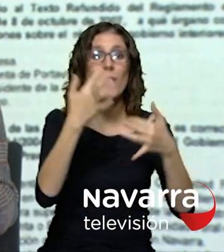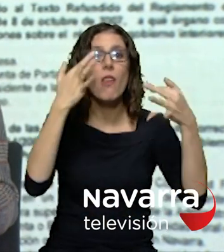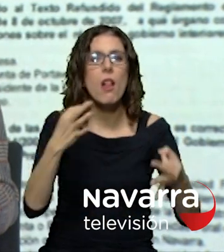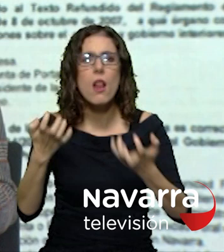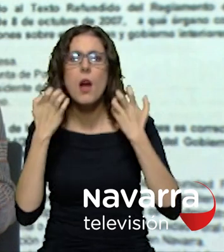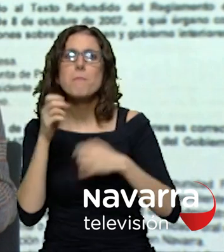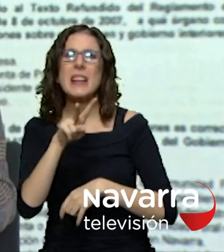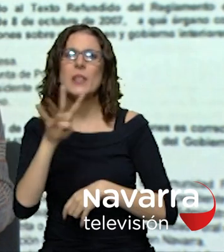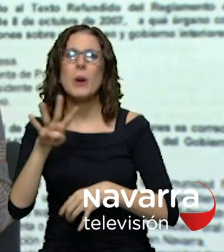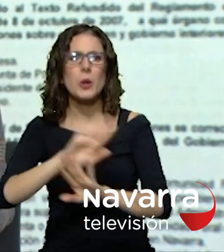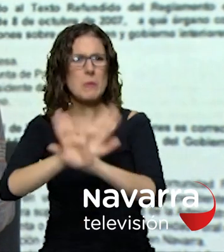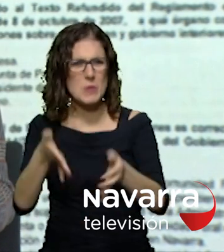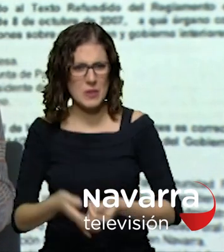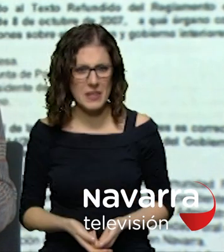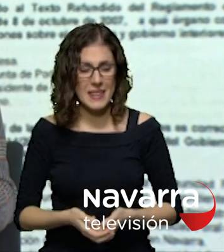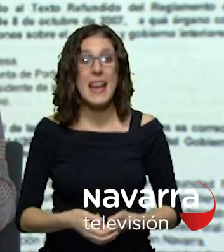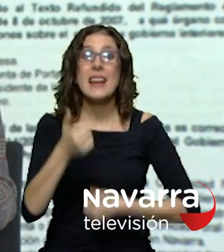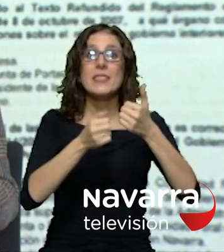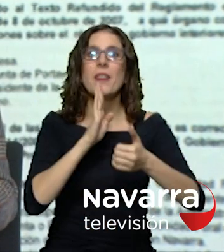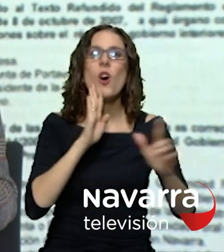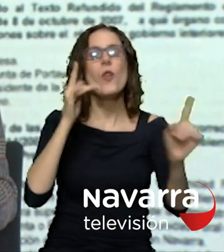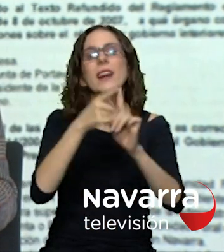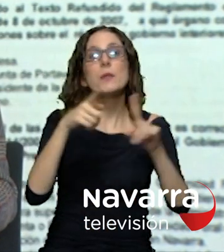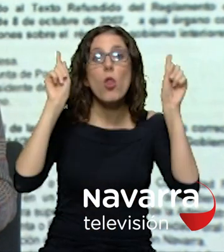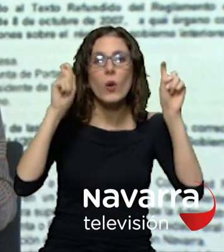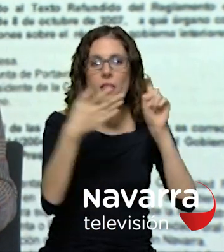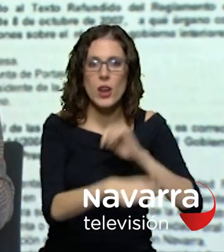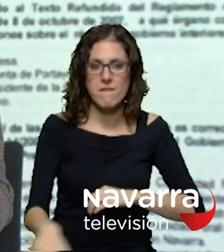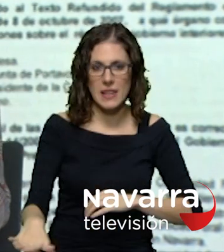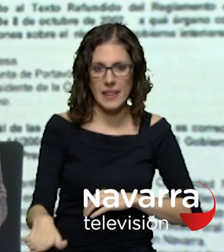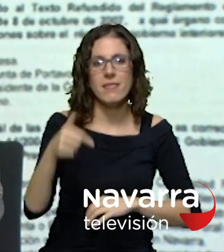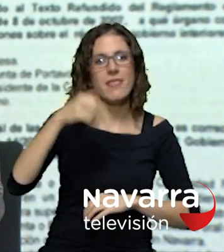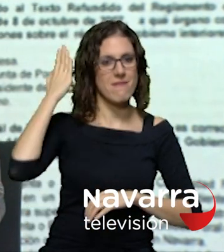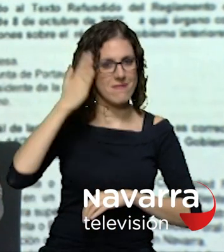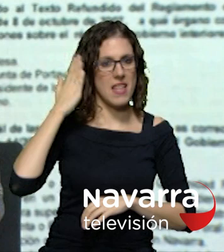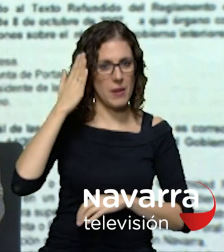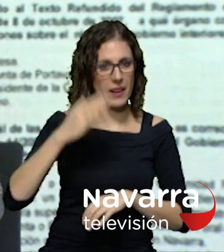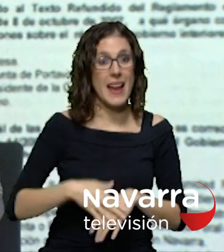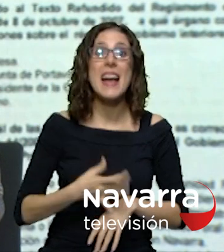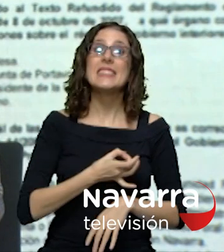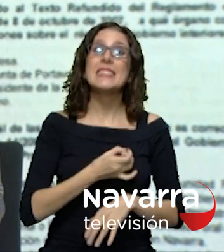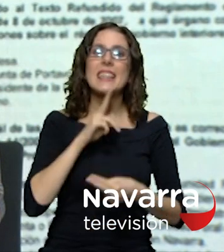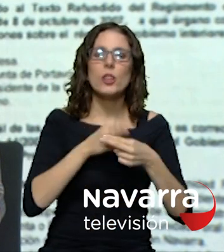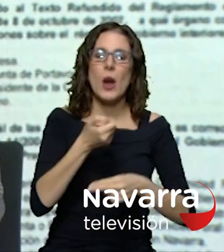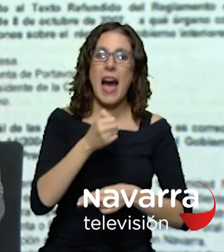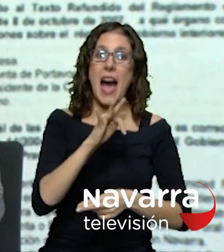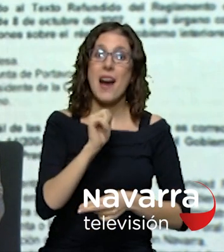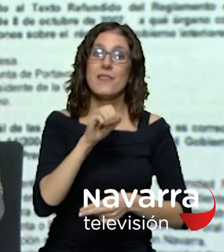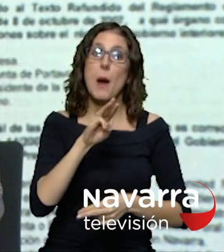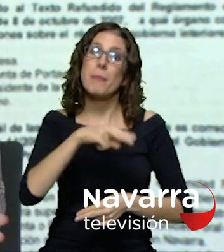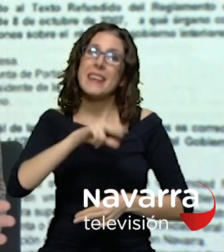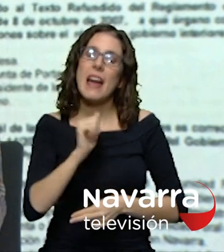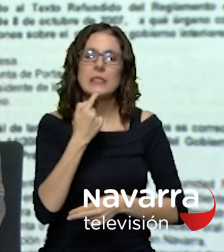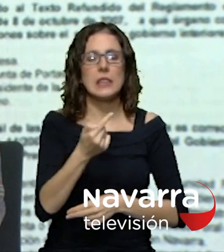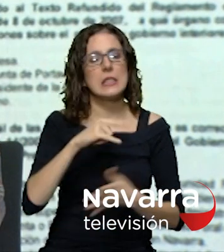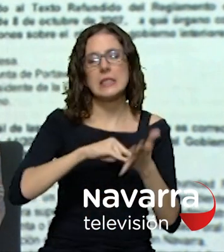examen para sacar una de las 11 plazas ofertadas para educación infantil en navarra el sindicato afabna pide un cambio en el sistema de acceso